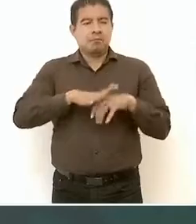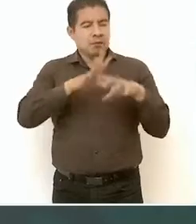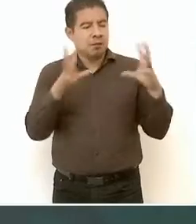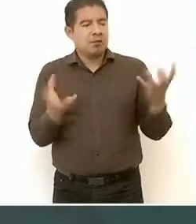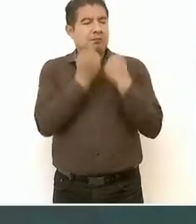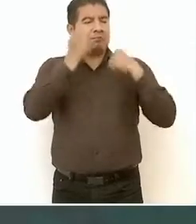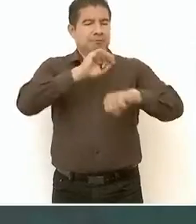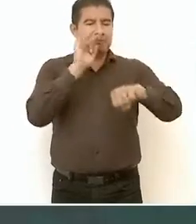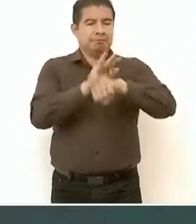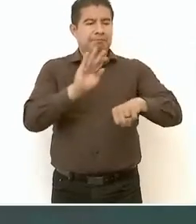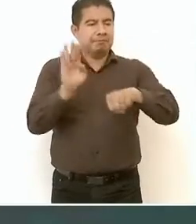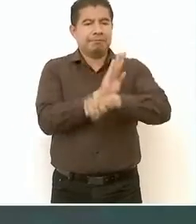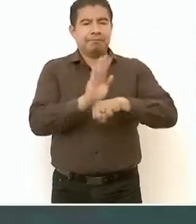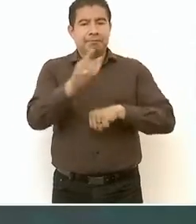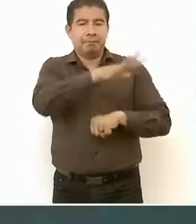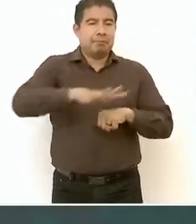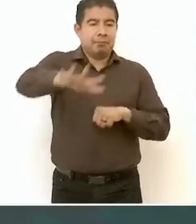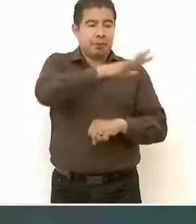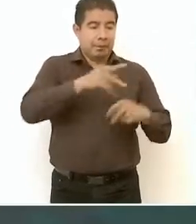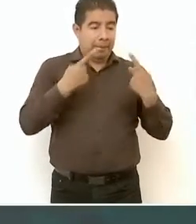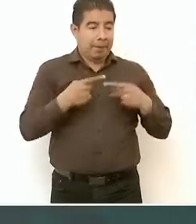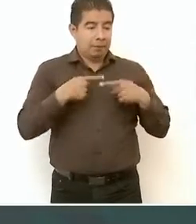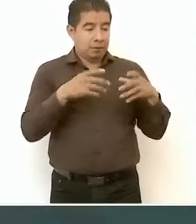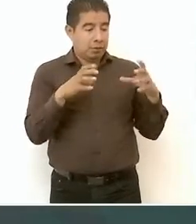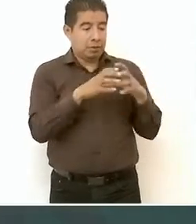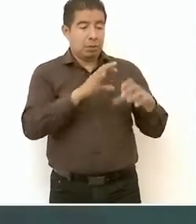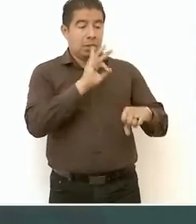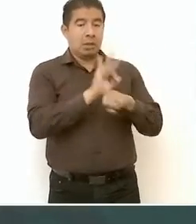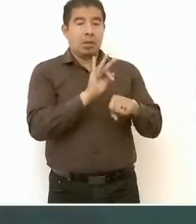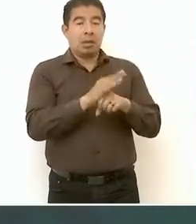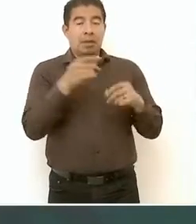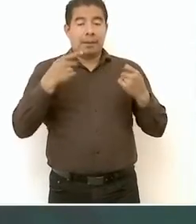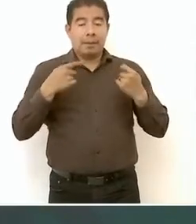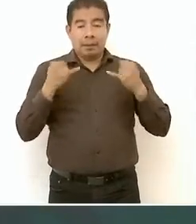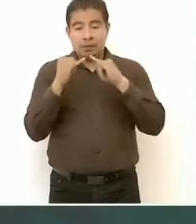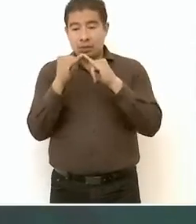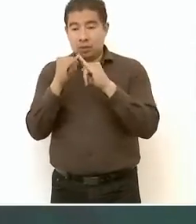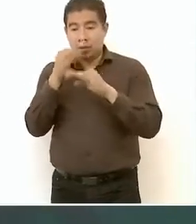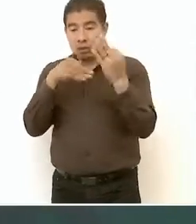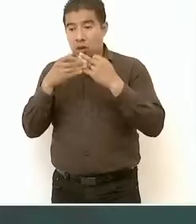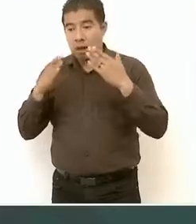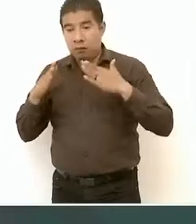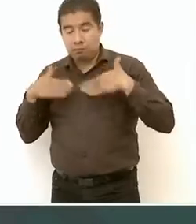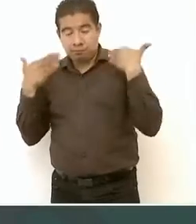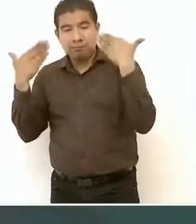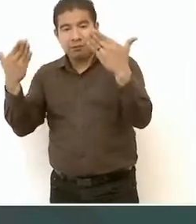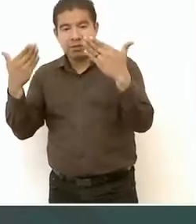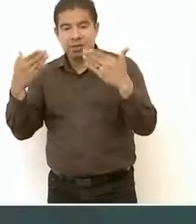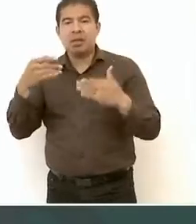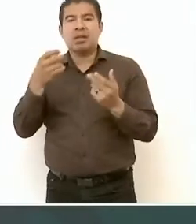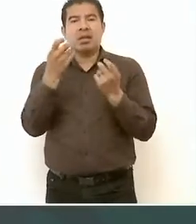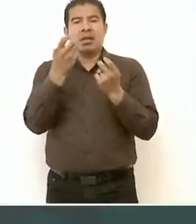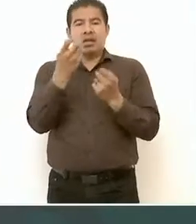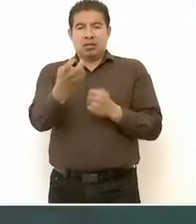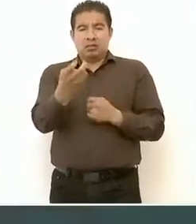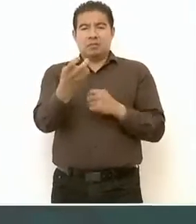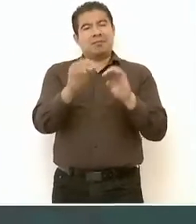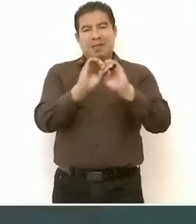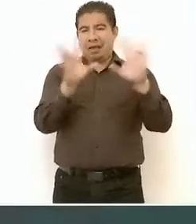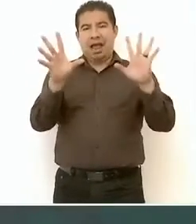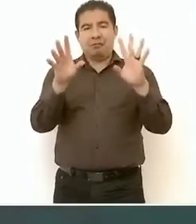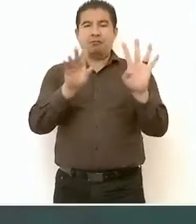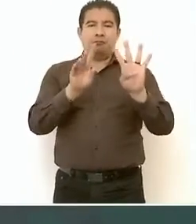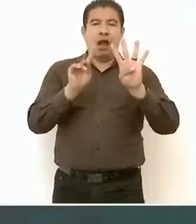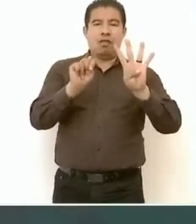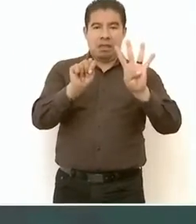la confianza del pueblo en sus instituciones. Y eso, amigas y amigos, es la cuarta transformación